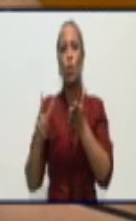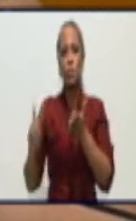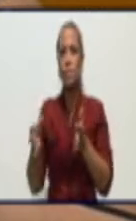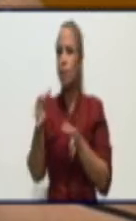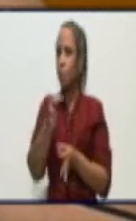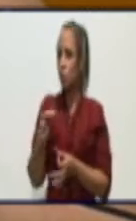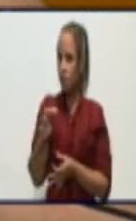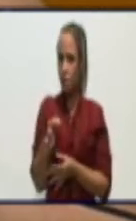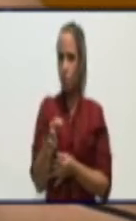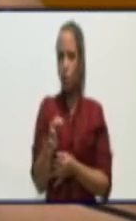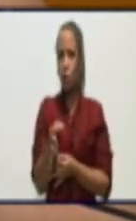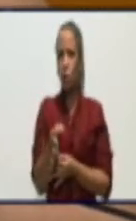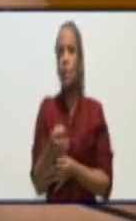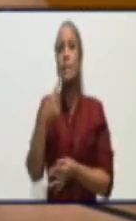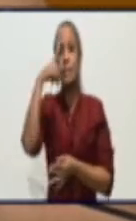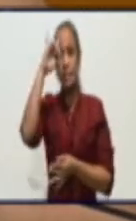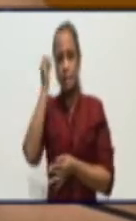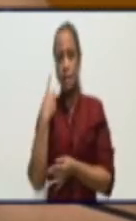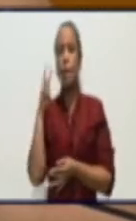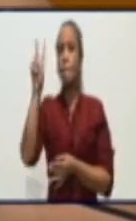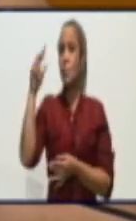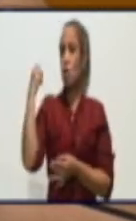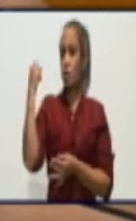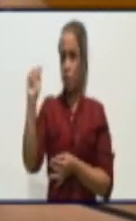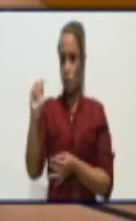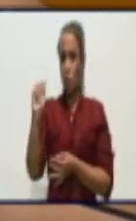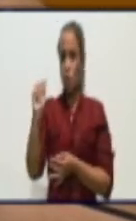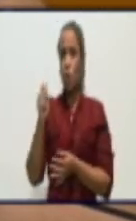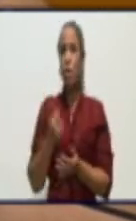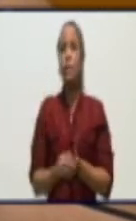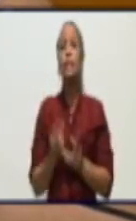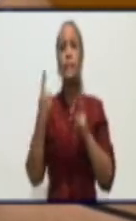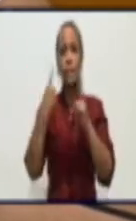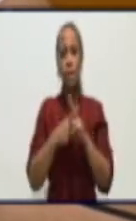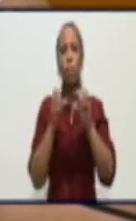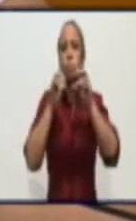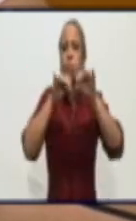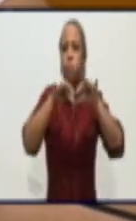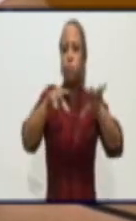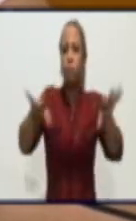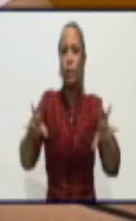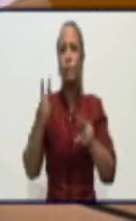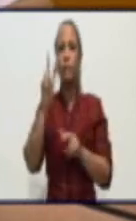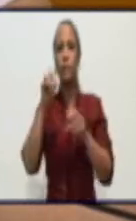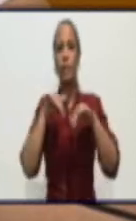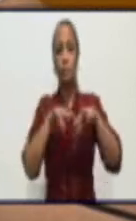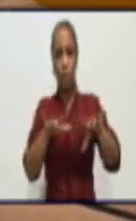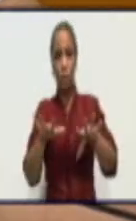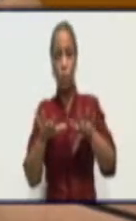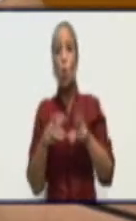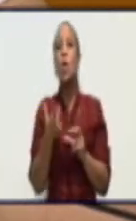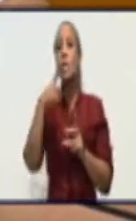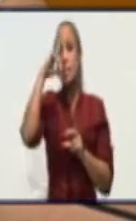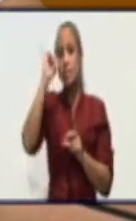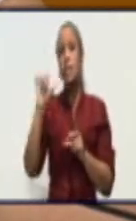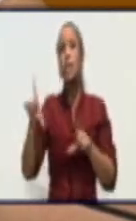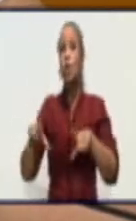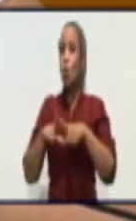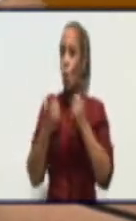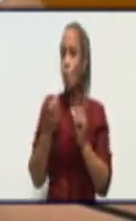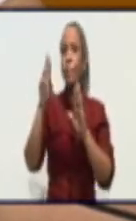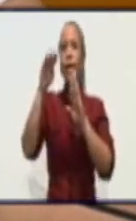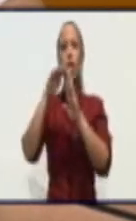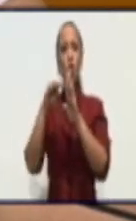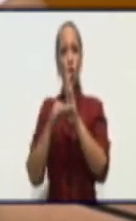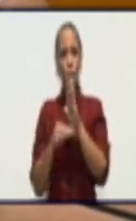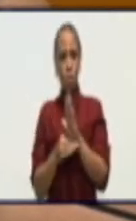municipio constituye una violación y una propagación de la epidemia. Cuando usted incumple con las normas que están